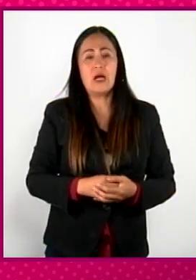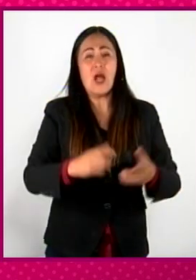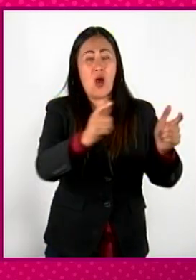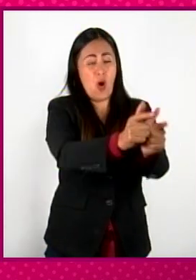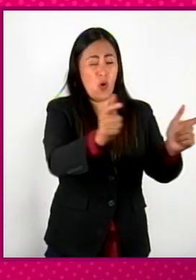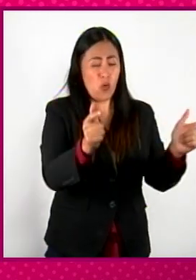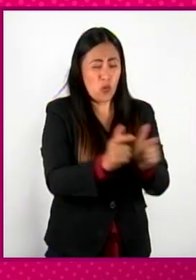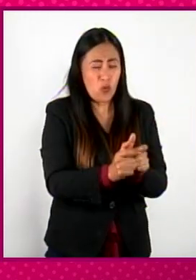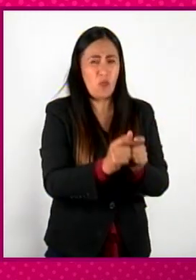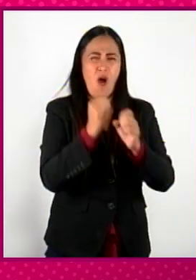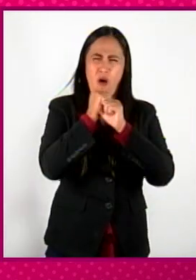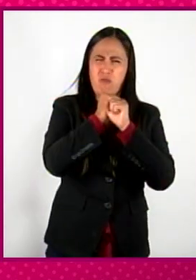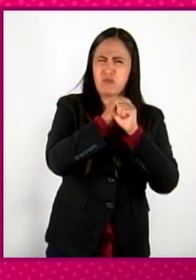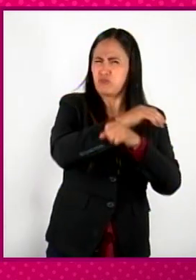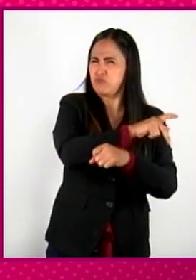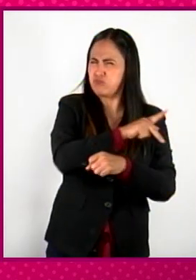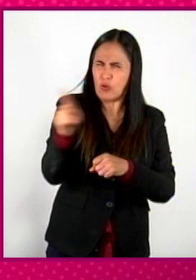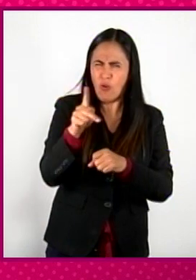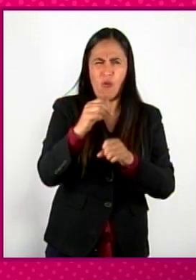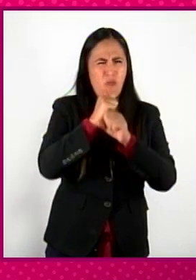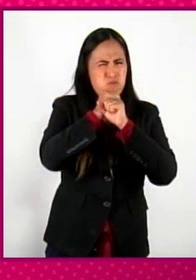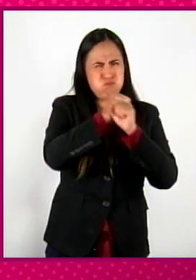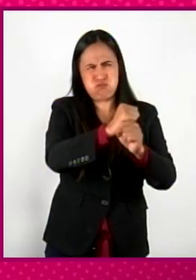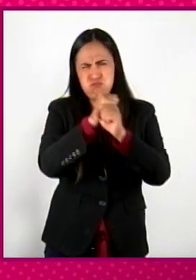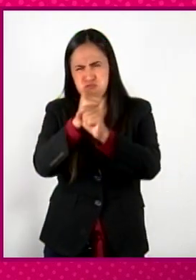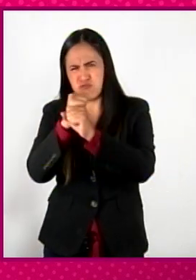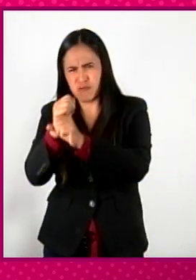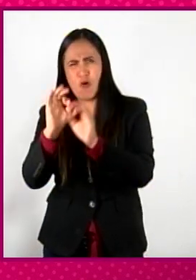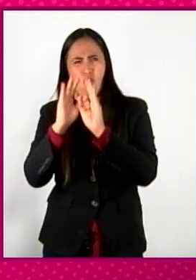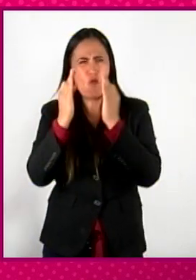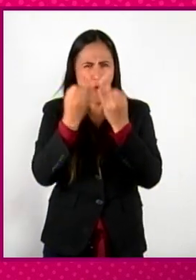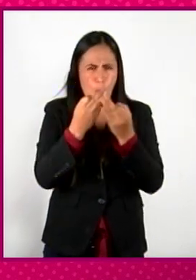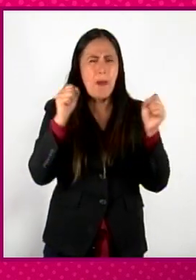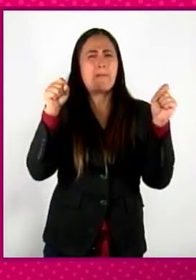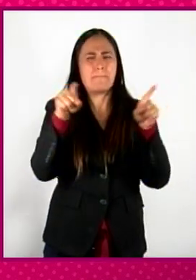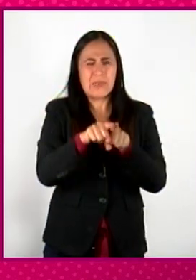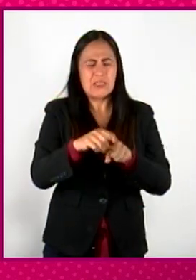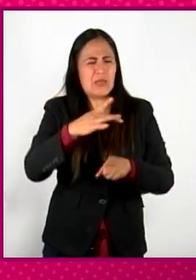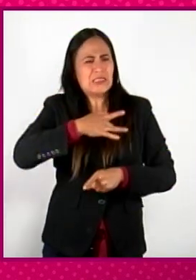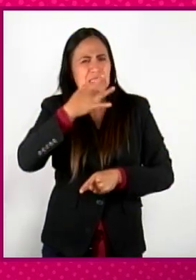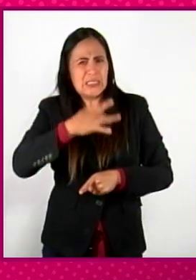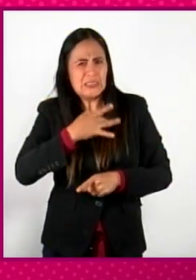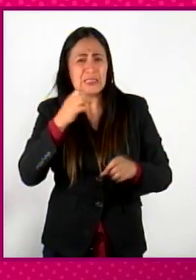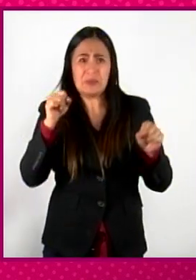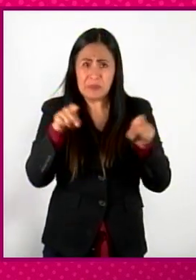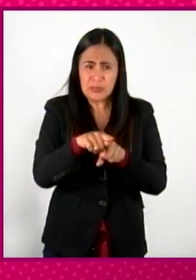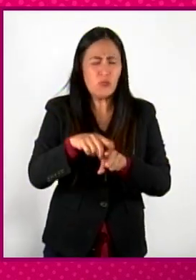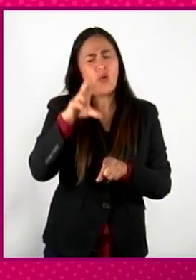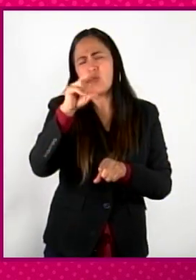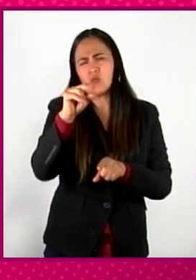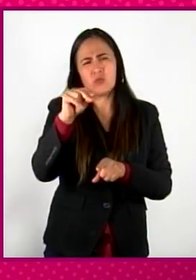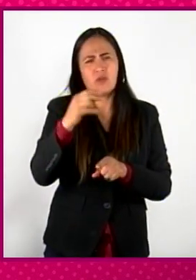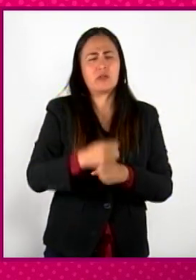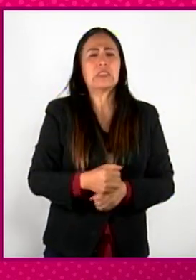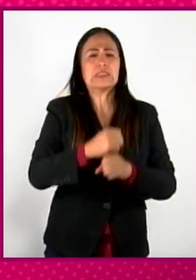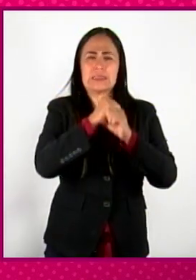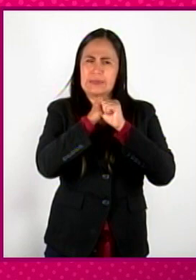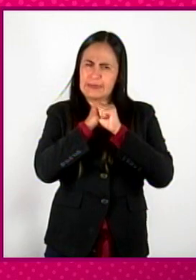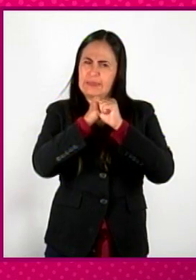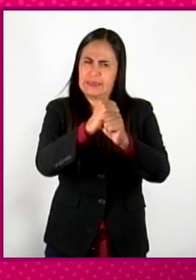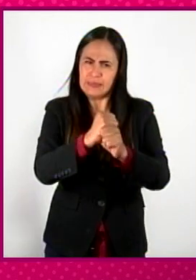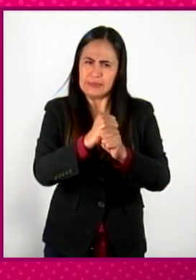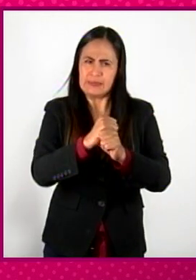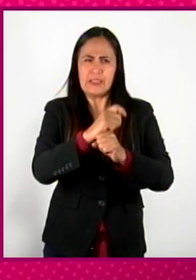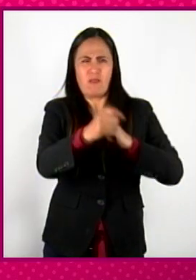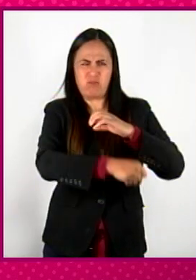indígenas se hubieran resistido de la misma manera y por los mismos motivos. Es decir, no toda la resistencia es necesariamente armada.